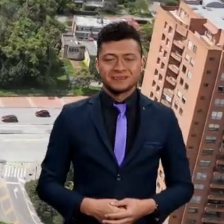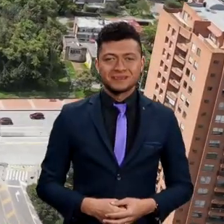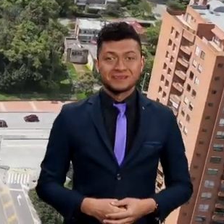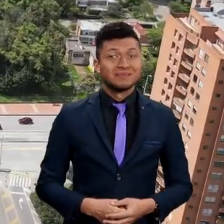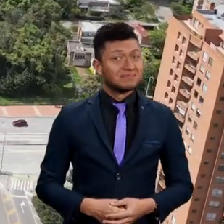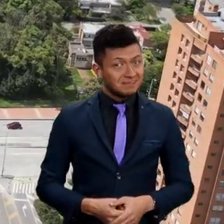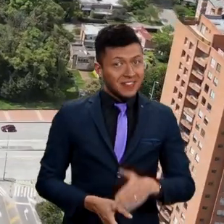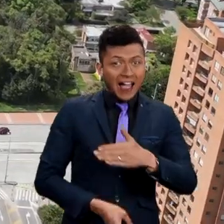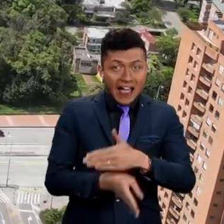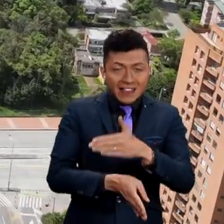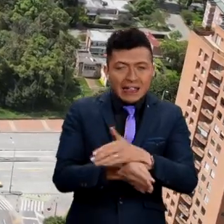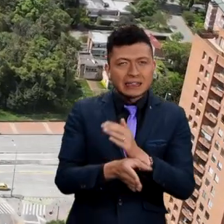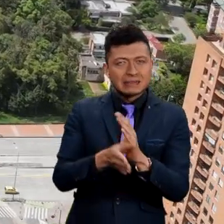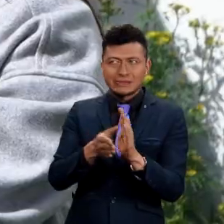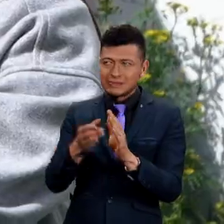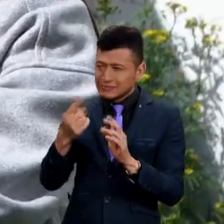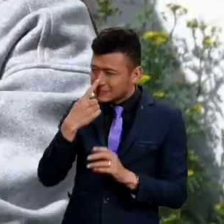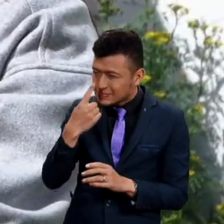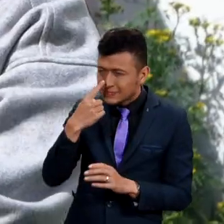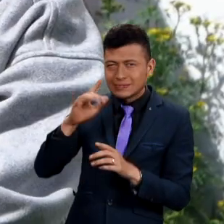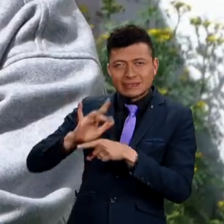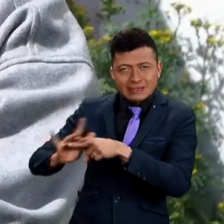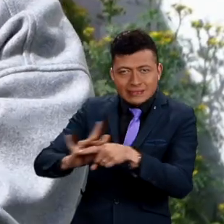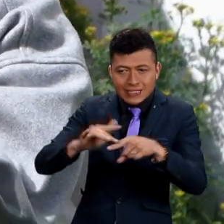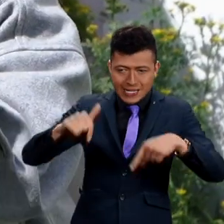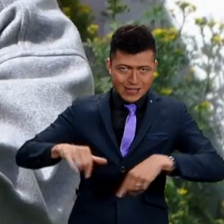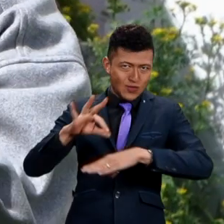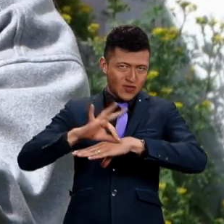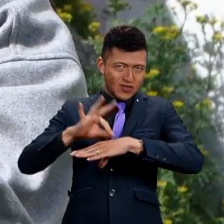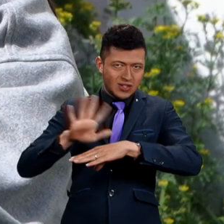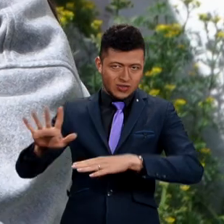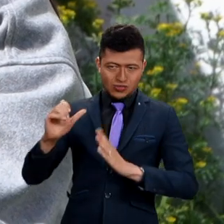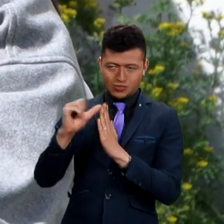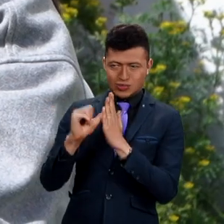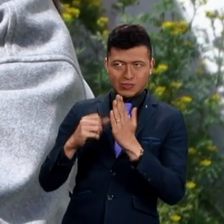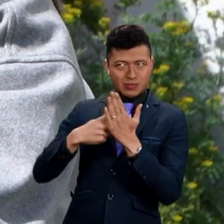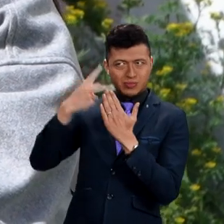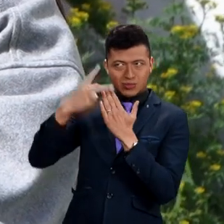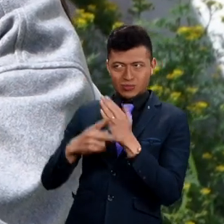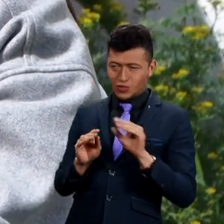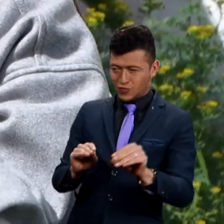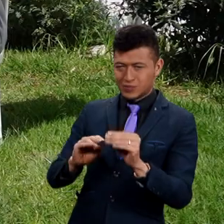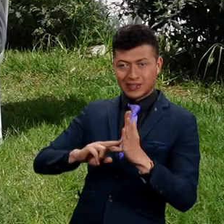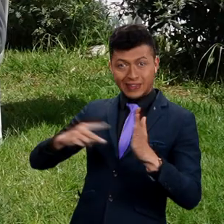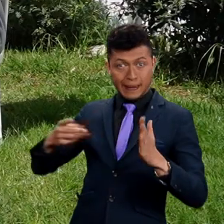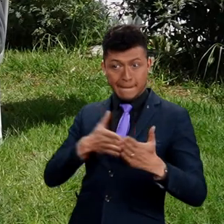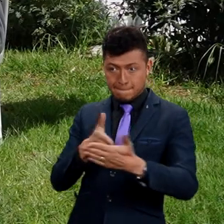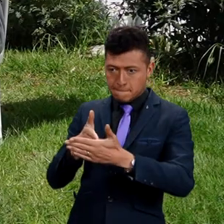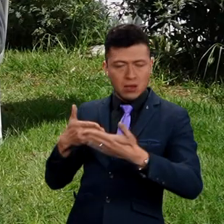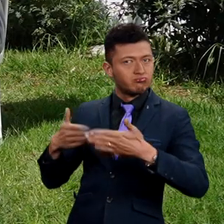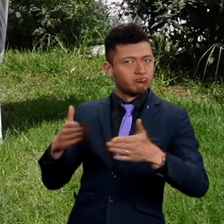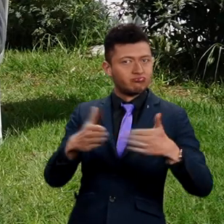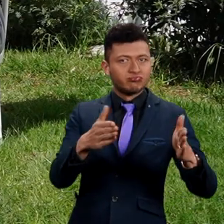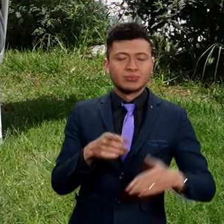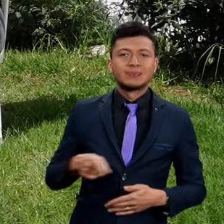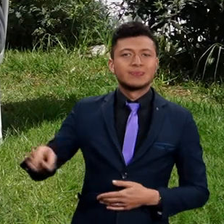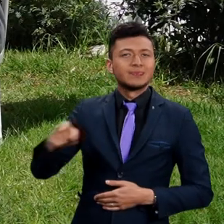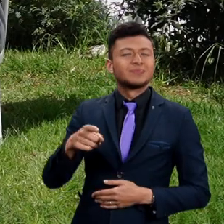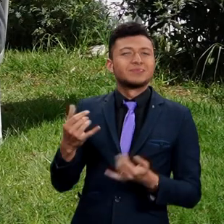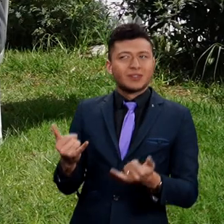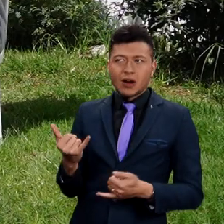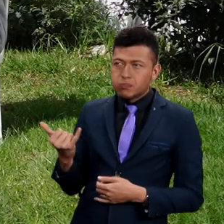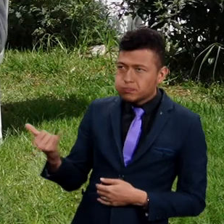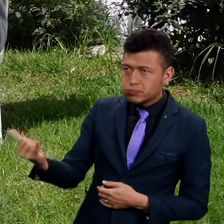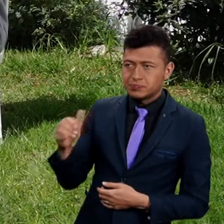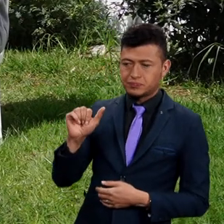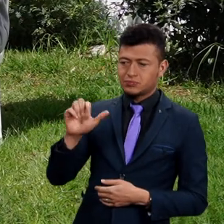Y para seguir conociendo cómo se ha desarrollado la implementación aquí en esta fundación del programa Formación TIC Sin Barreras, en este